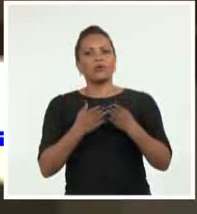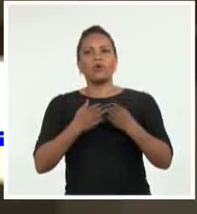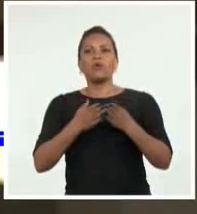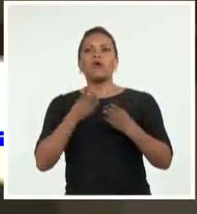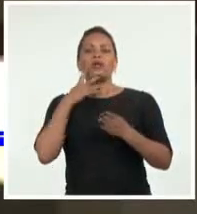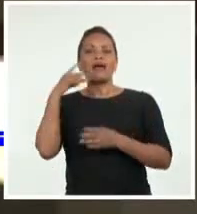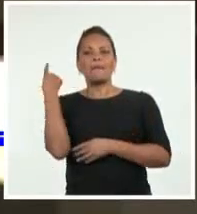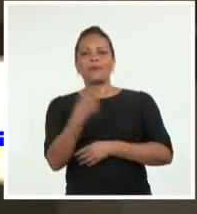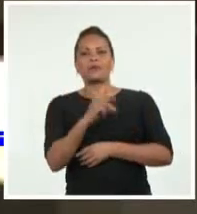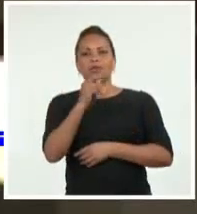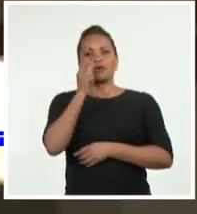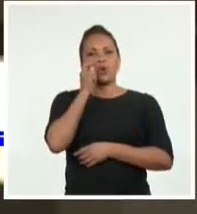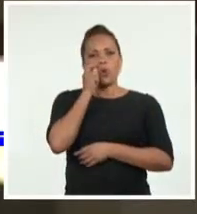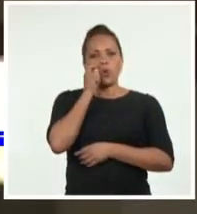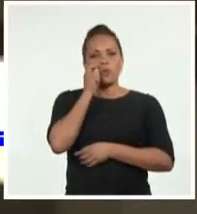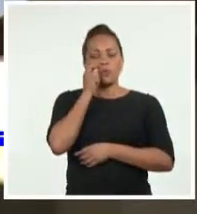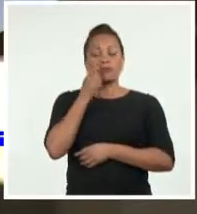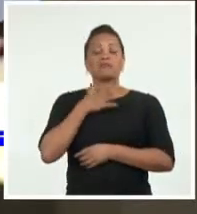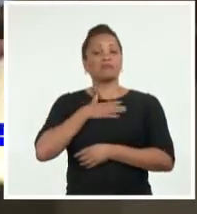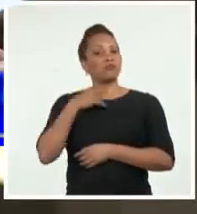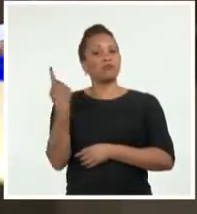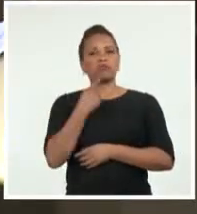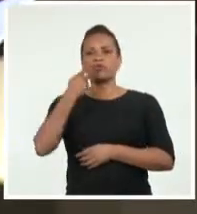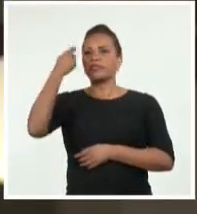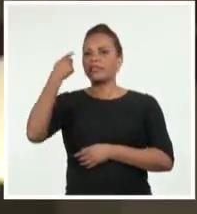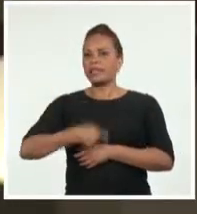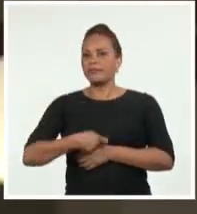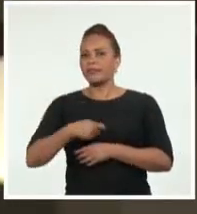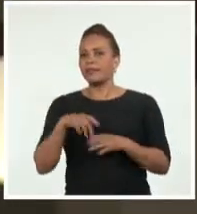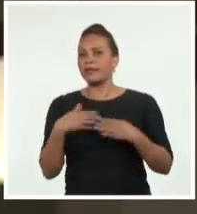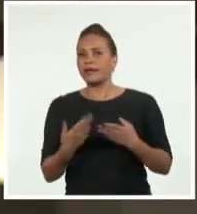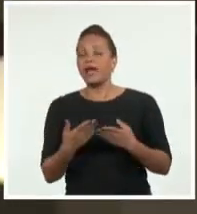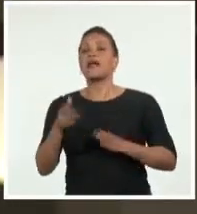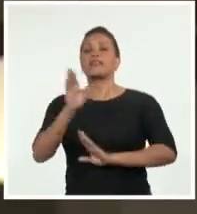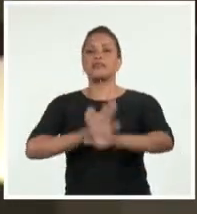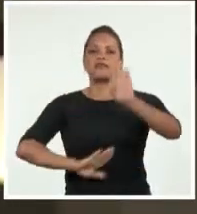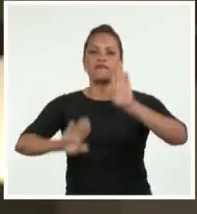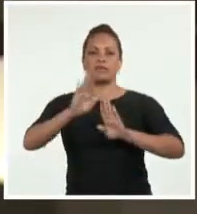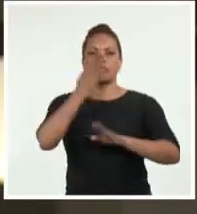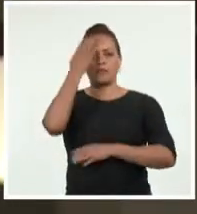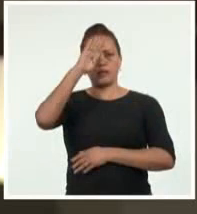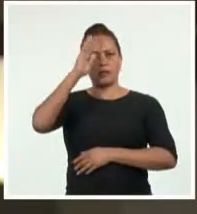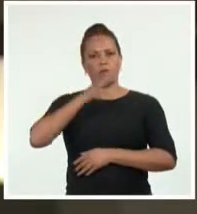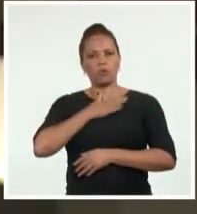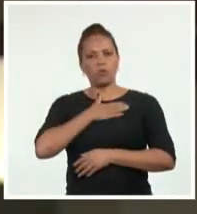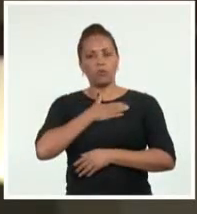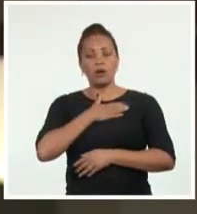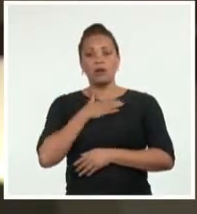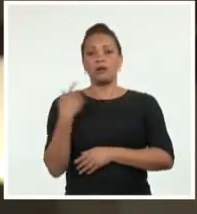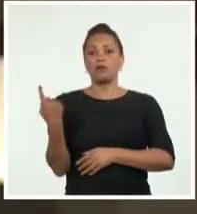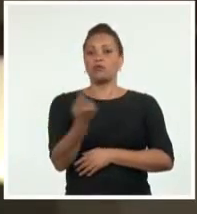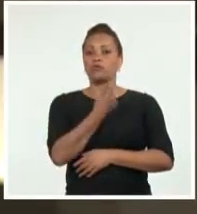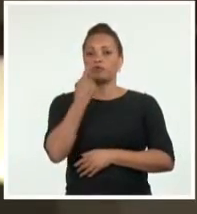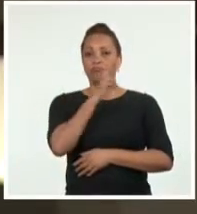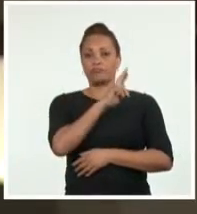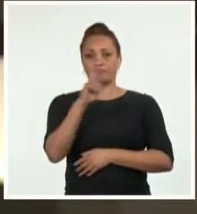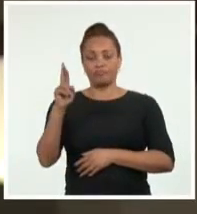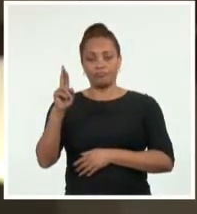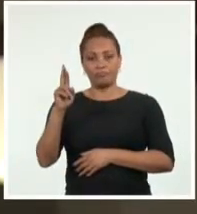explotación del hombre. Tenemos el deber sagrado de defender a Cuba. Los revolucionarios de hoy